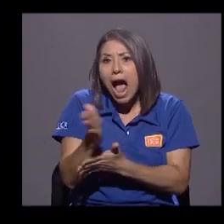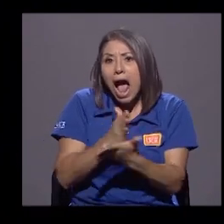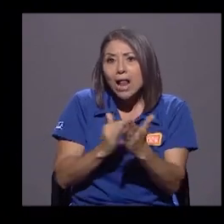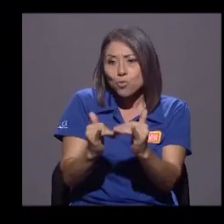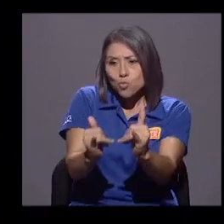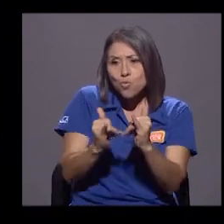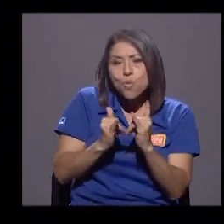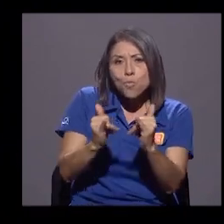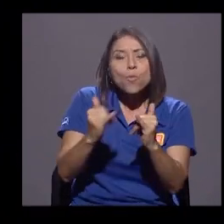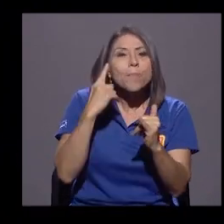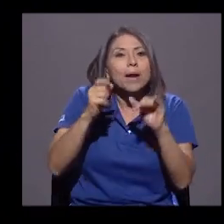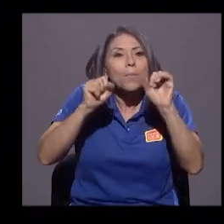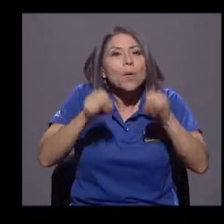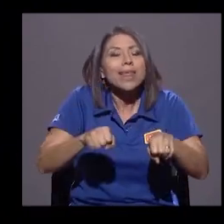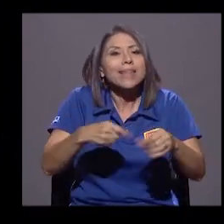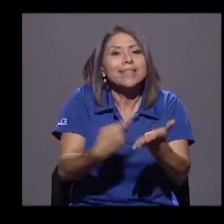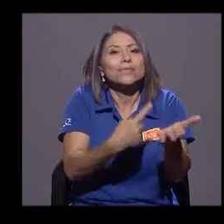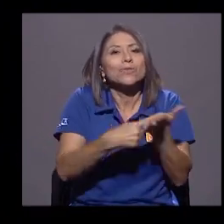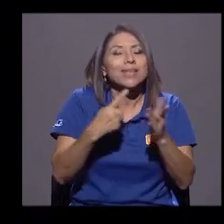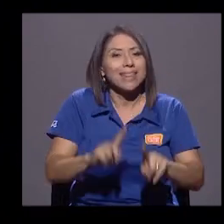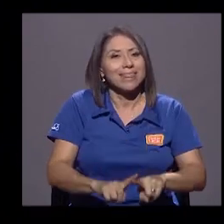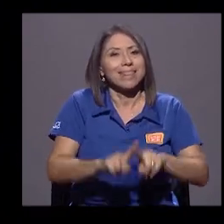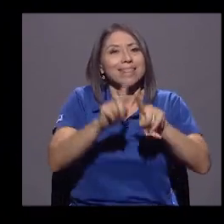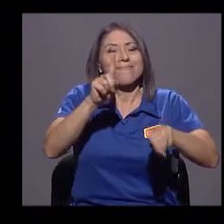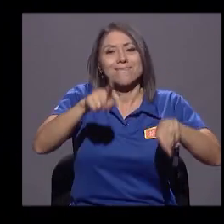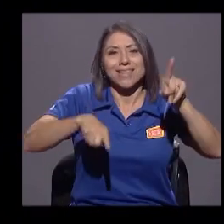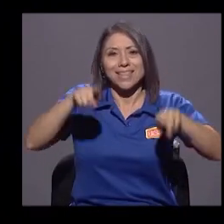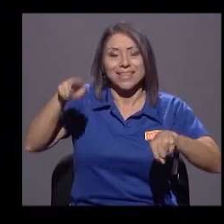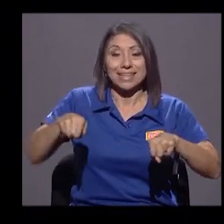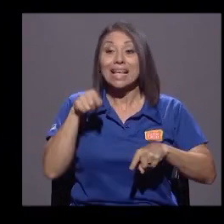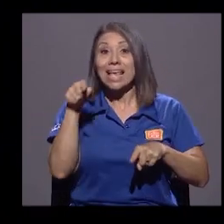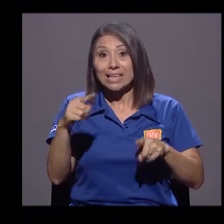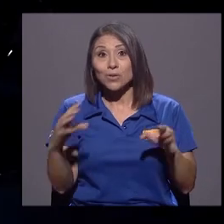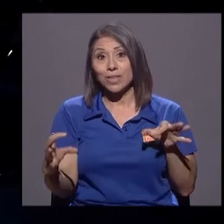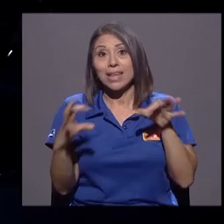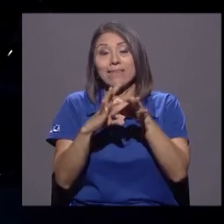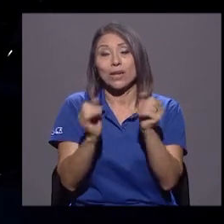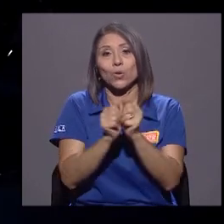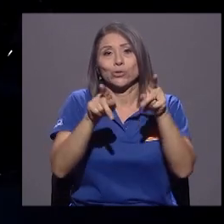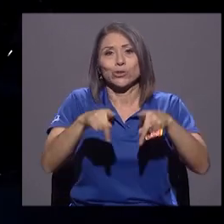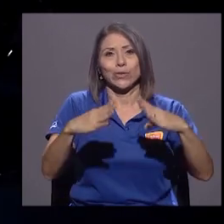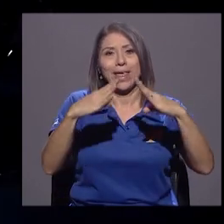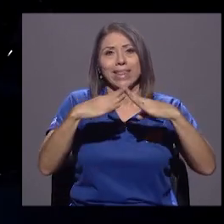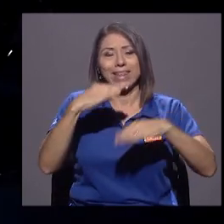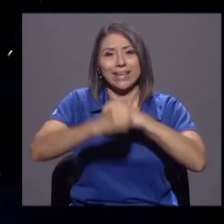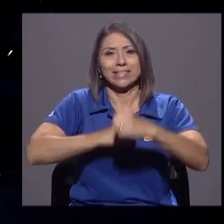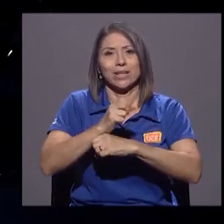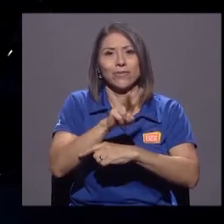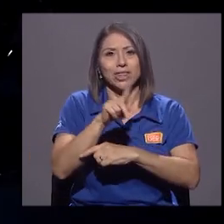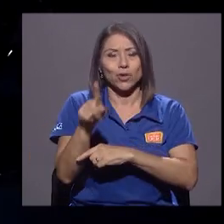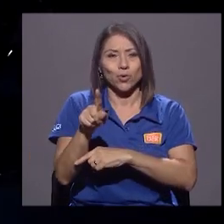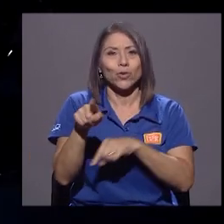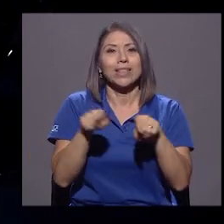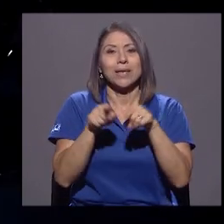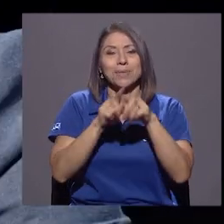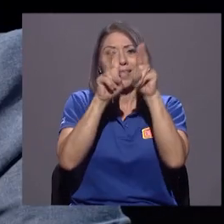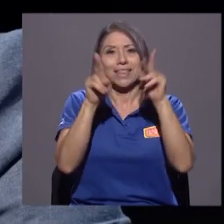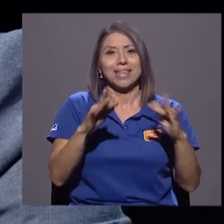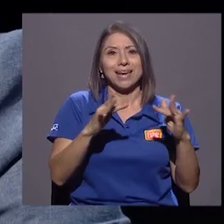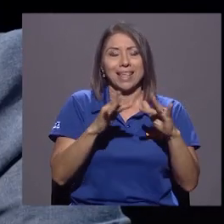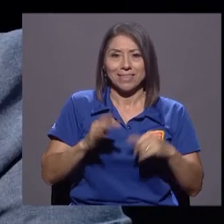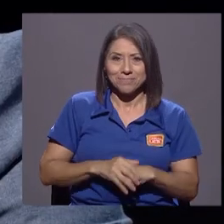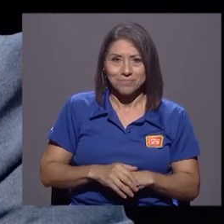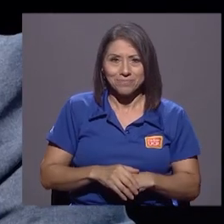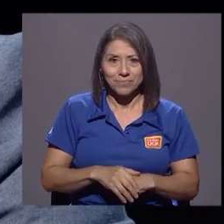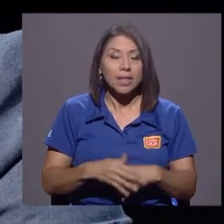eso tiene que ver con lo que mencionaba de ciudadanía en el siglo XXI y en Internet. ¿Ve cerca esos consensos, sobre